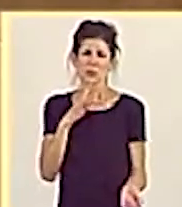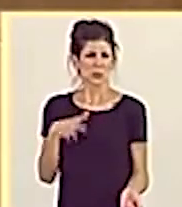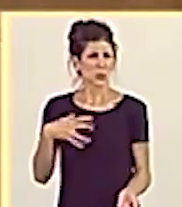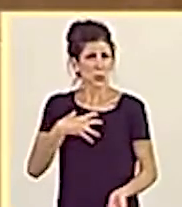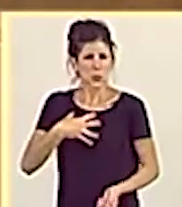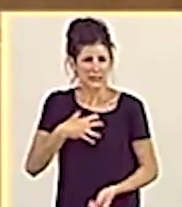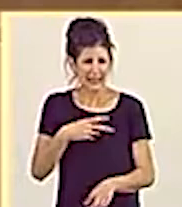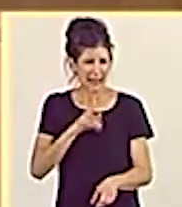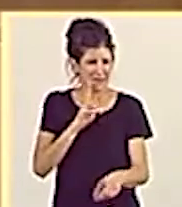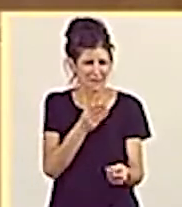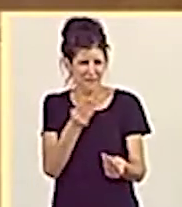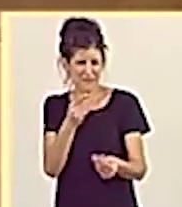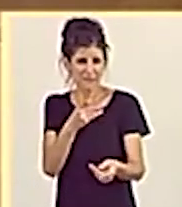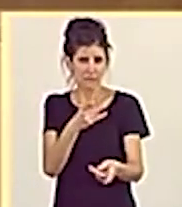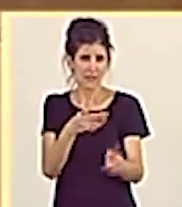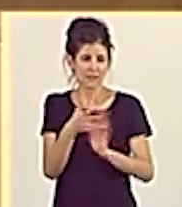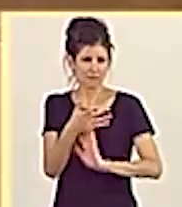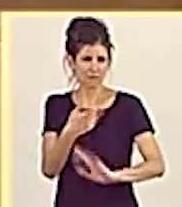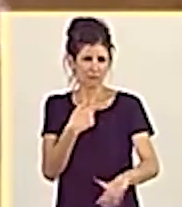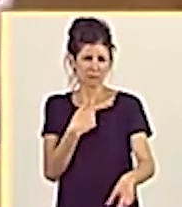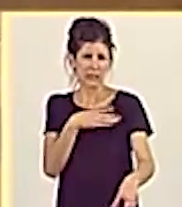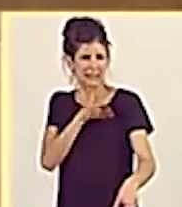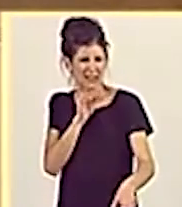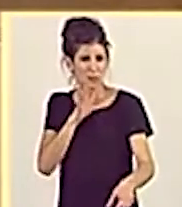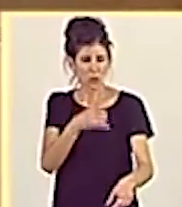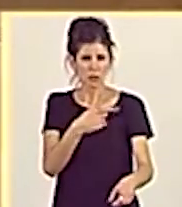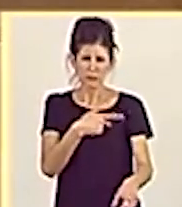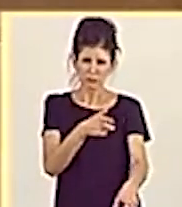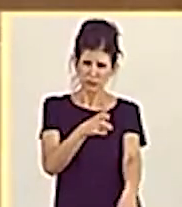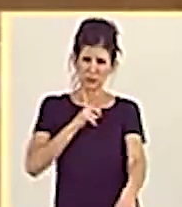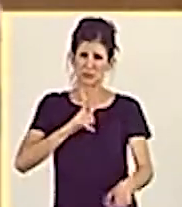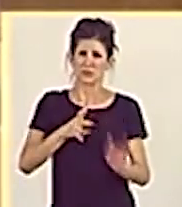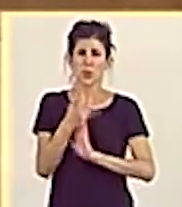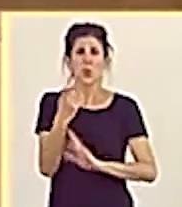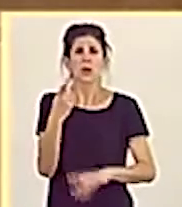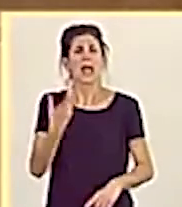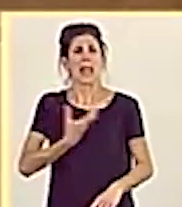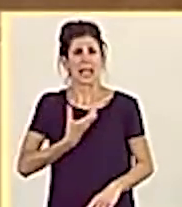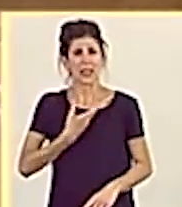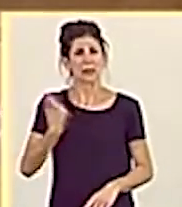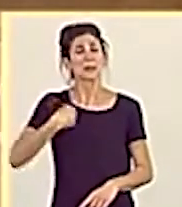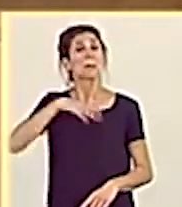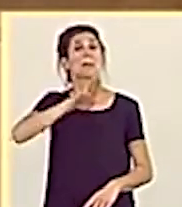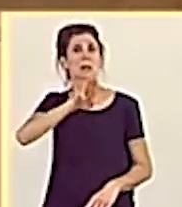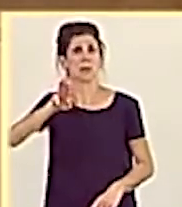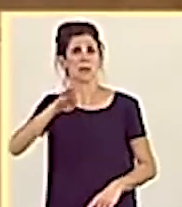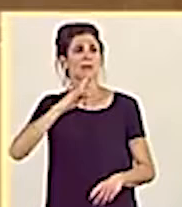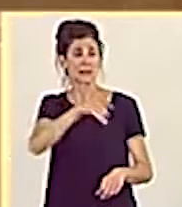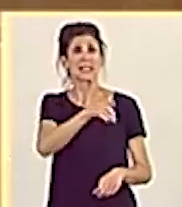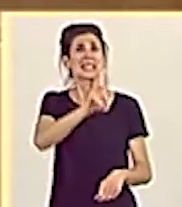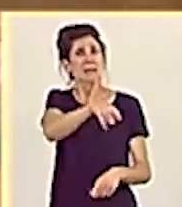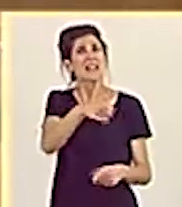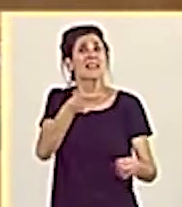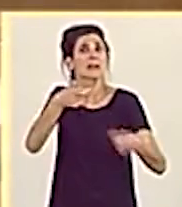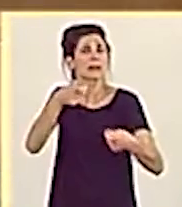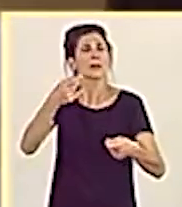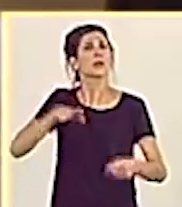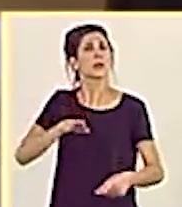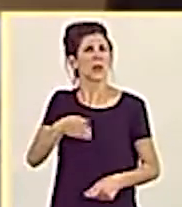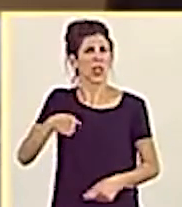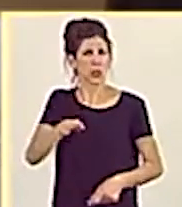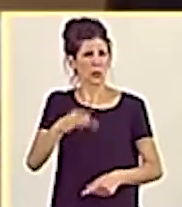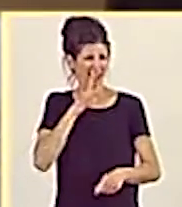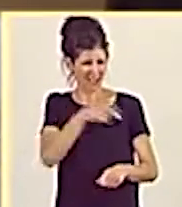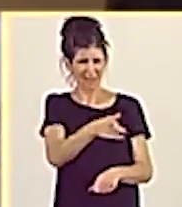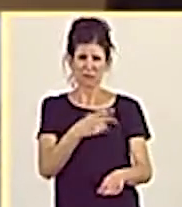entenderla a la ofensa que usted ha proferido de un alcalde del Partido Popular como usted que incluso negociaba con Bildu y viene